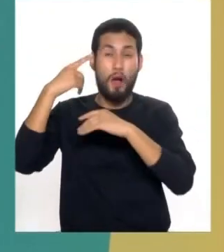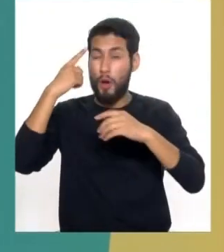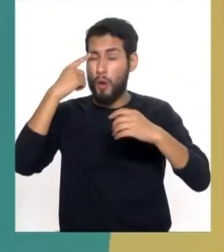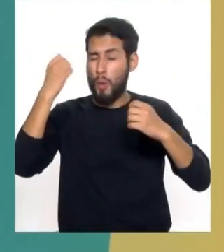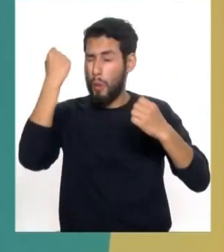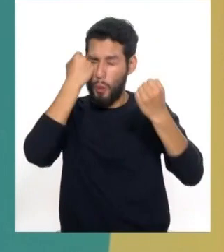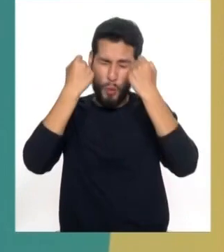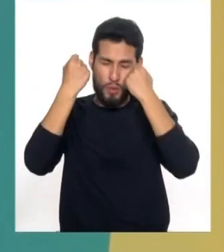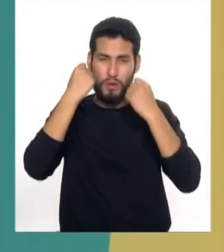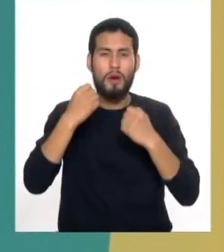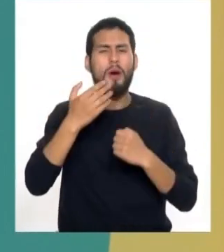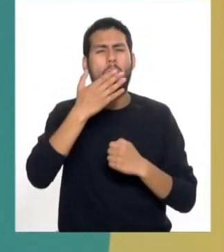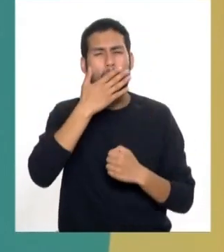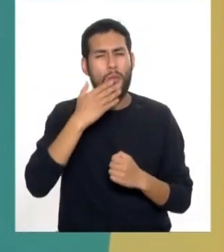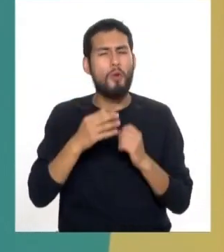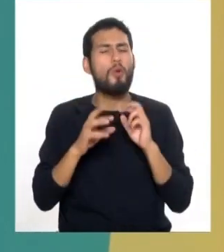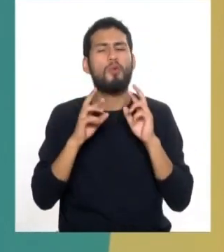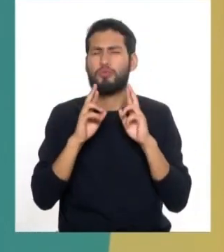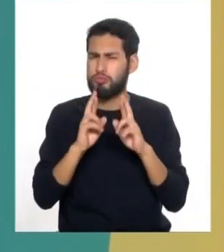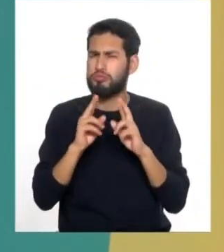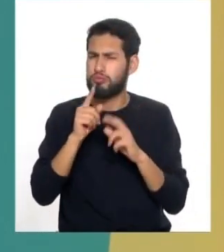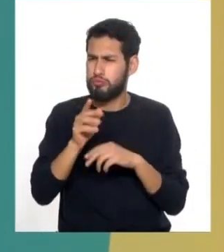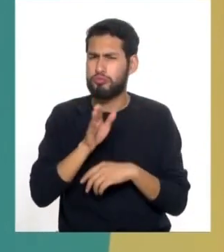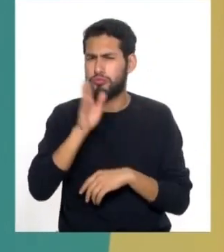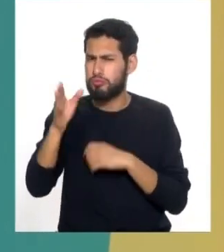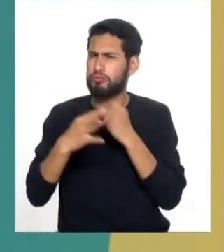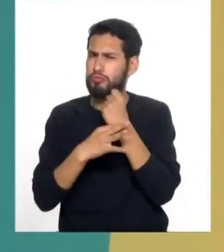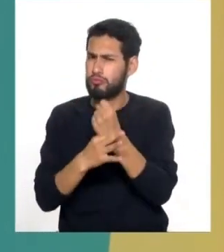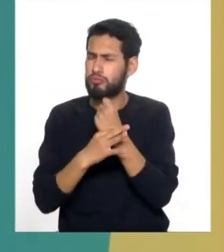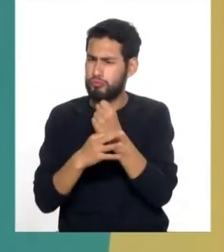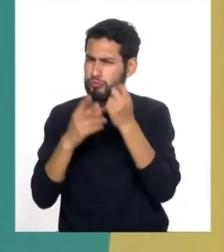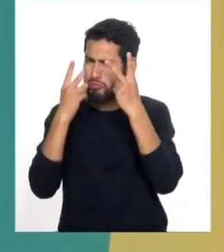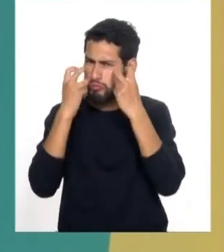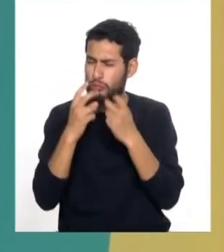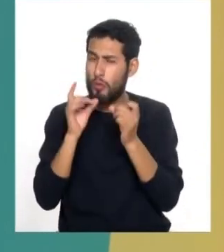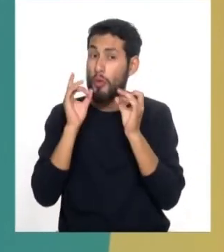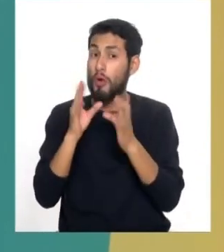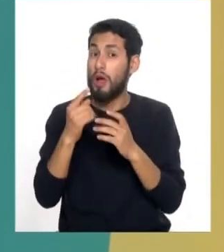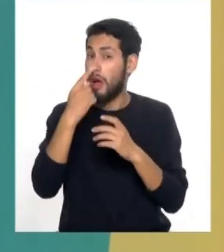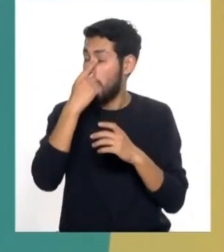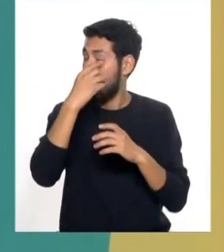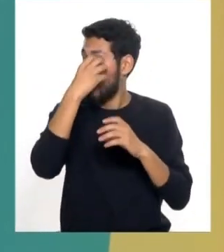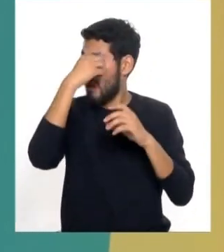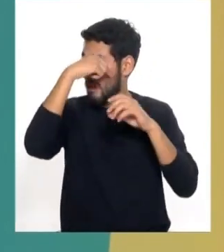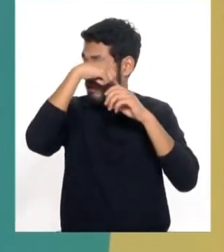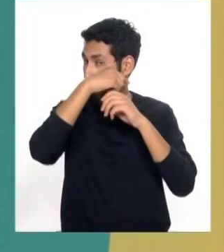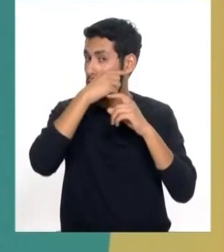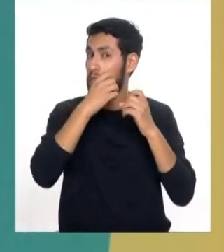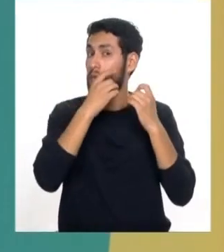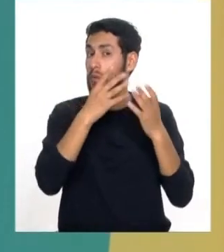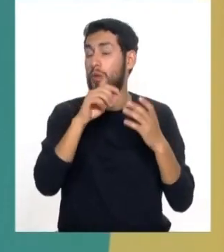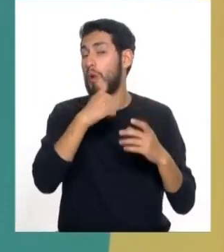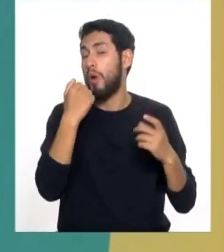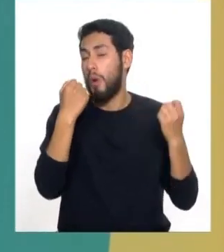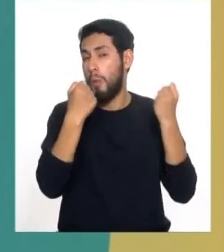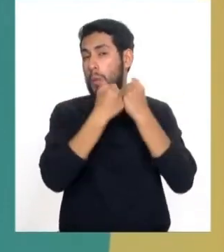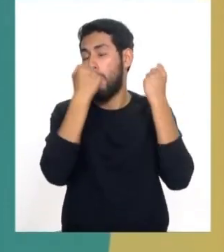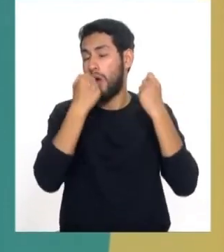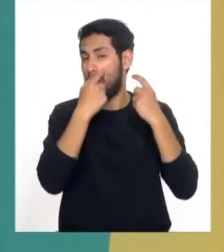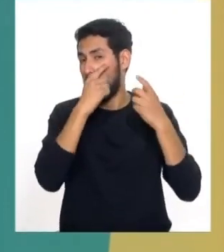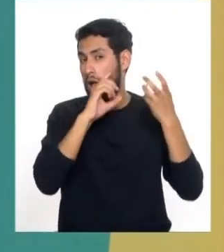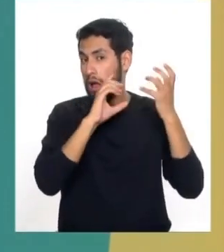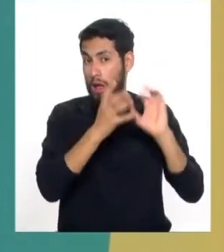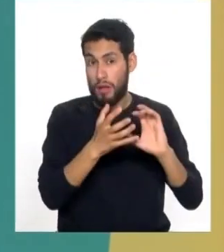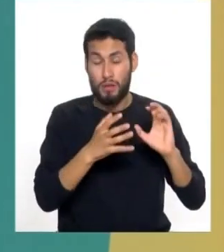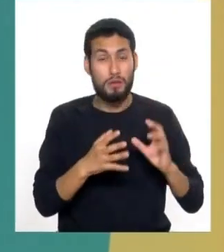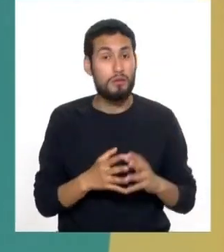evaluación oftalmológica es necesaria para determinar si ha habido un traumatismo interno que le puede haber provocado otros trastornos,